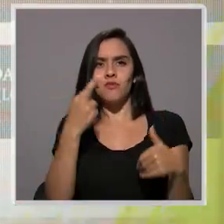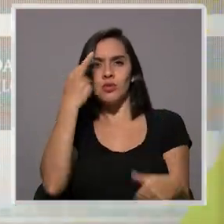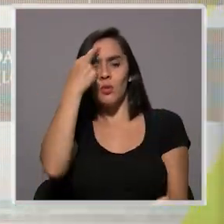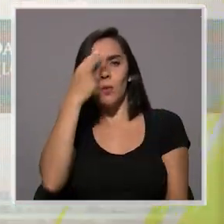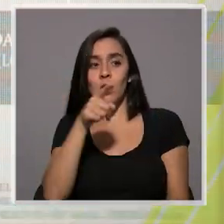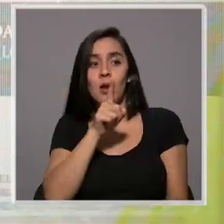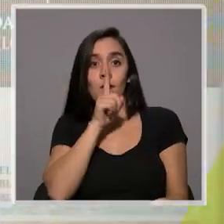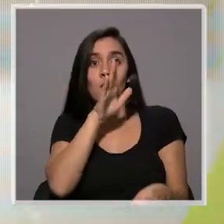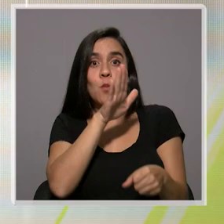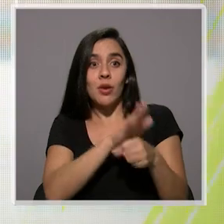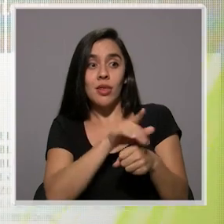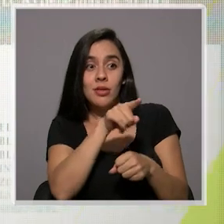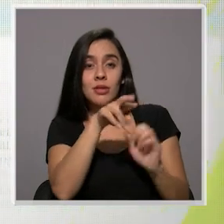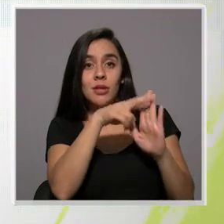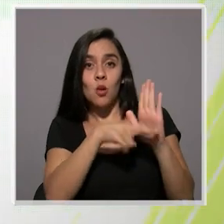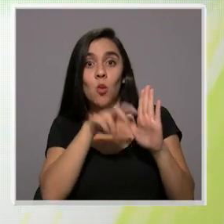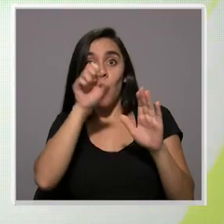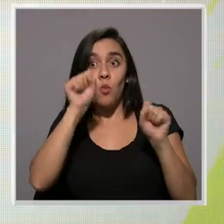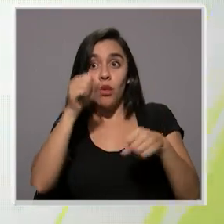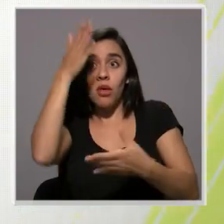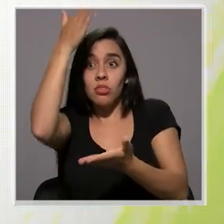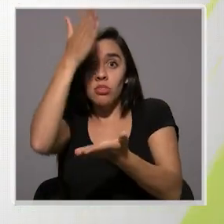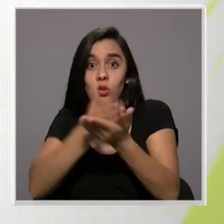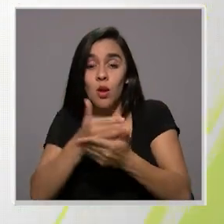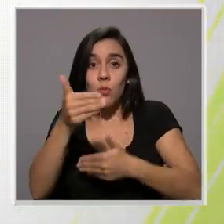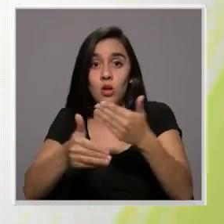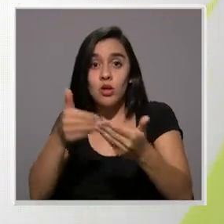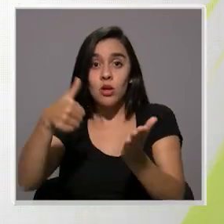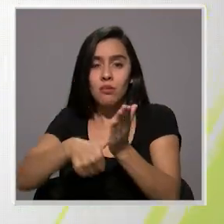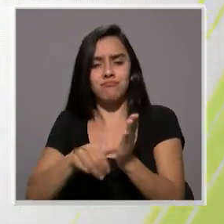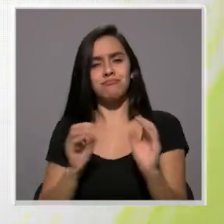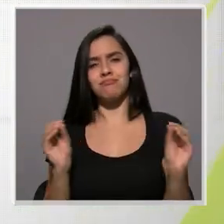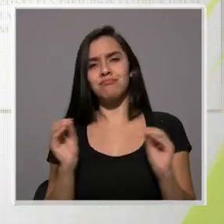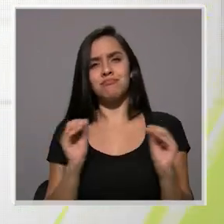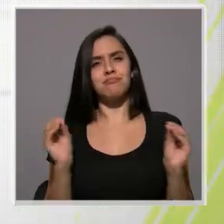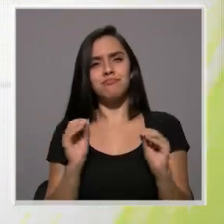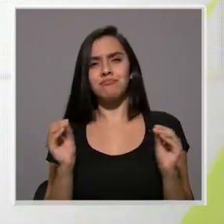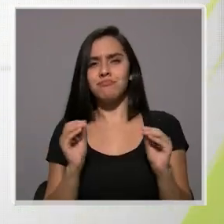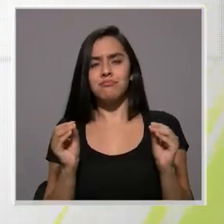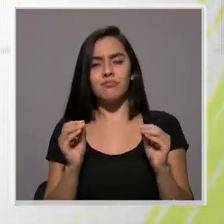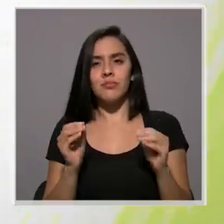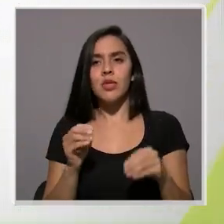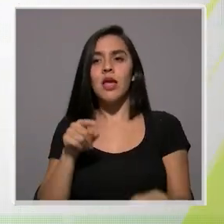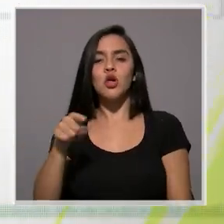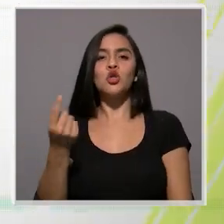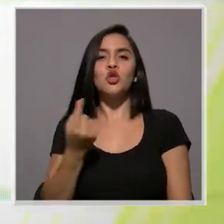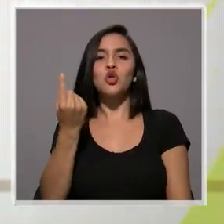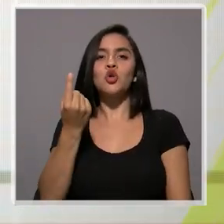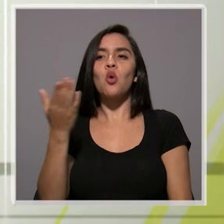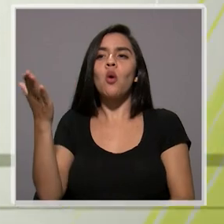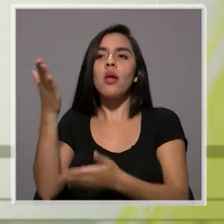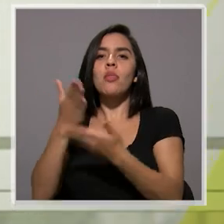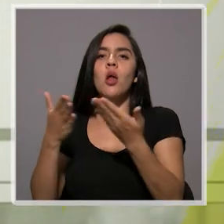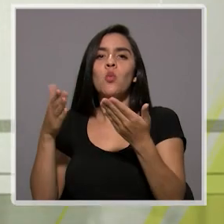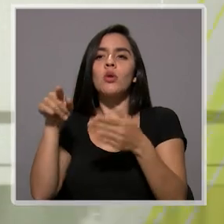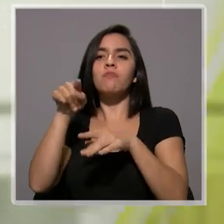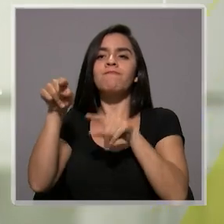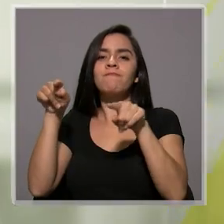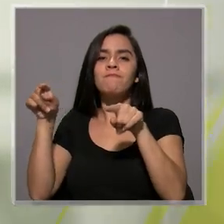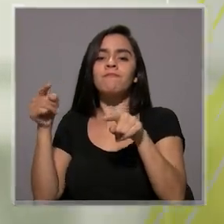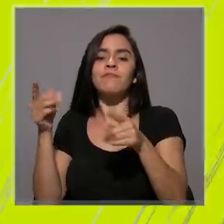de esta regla pudiera detener el proceso electoral. En eso fueron nada más intenciones de quienes,